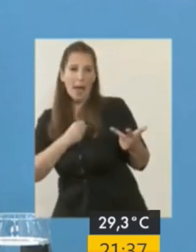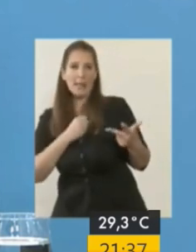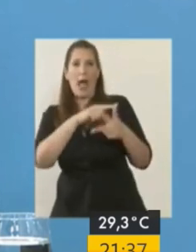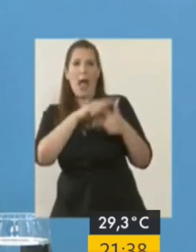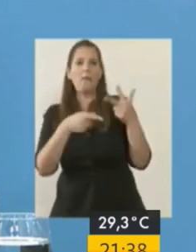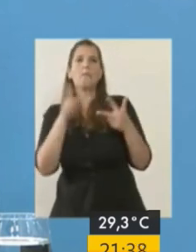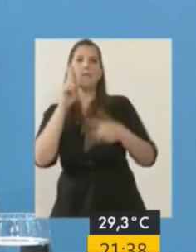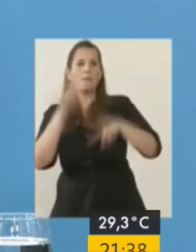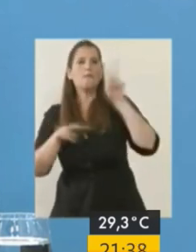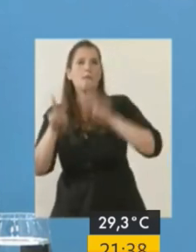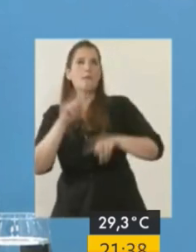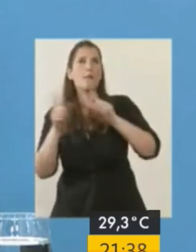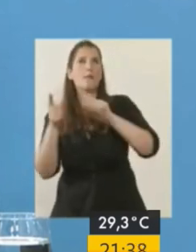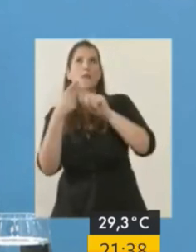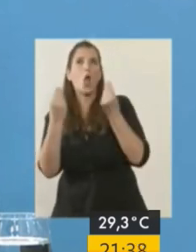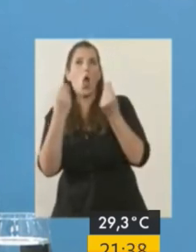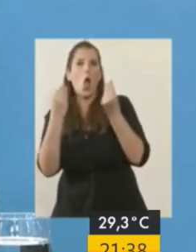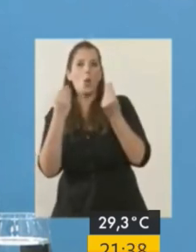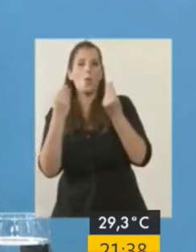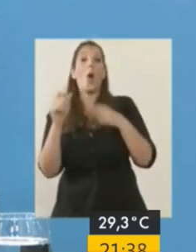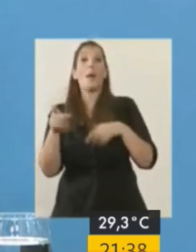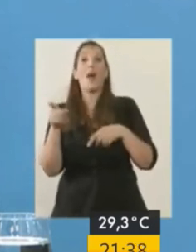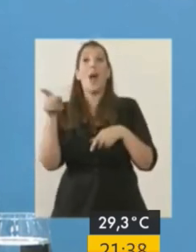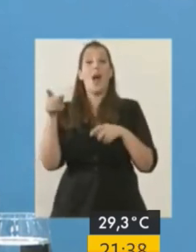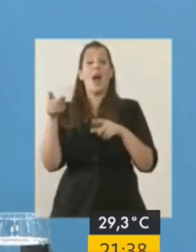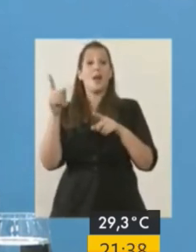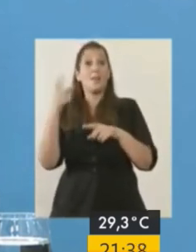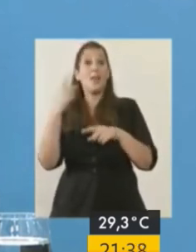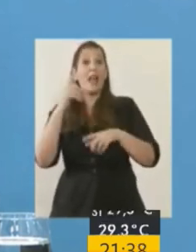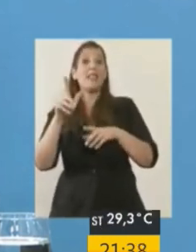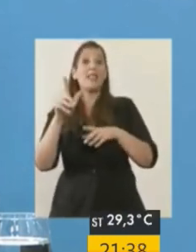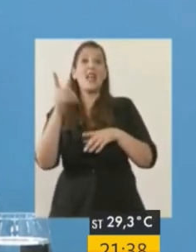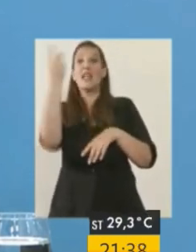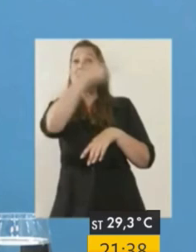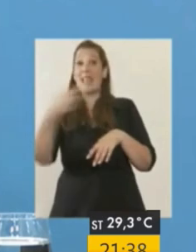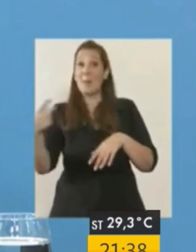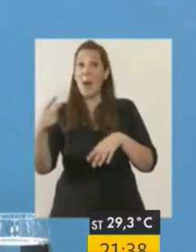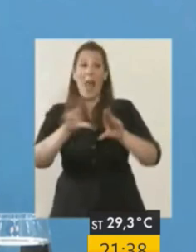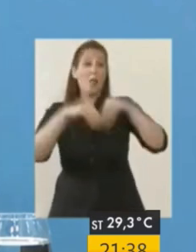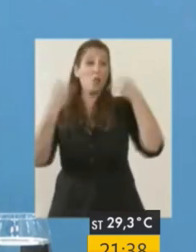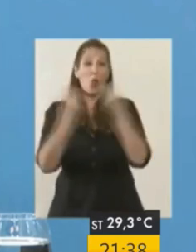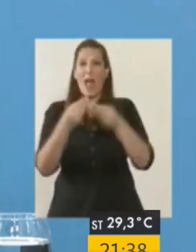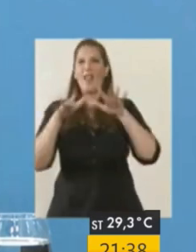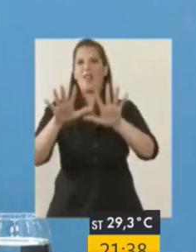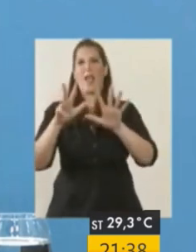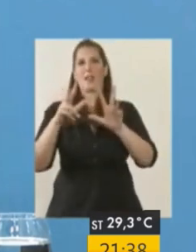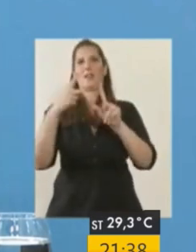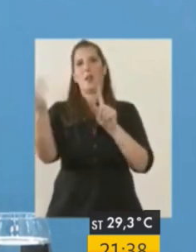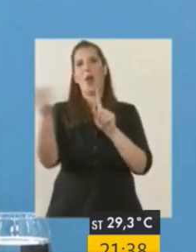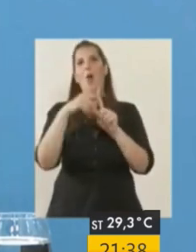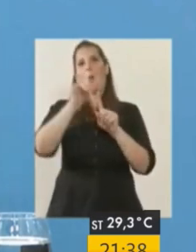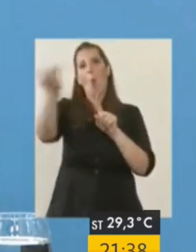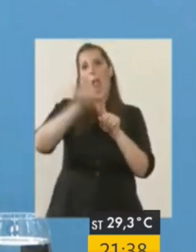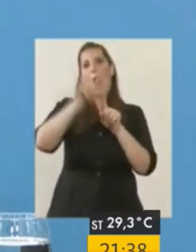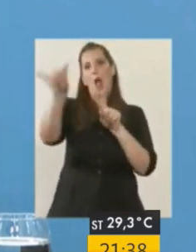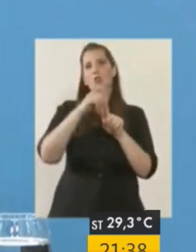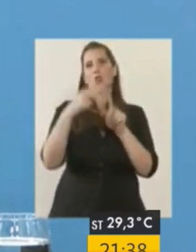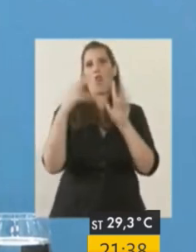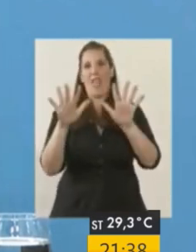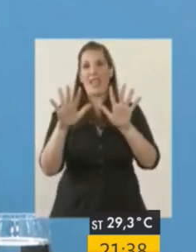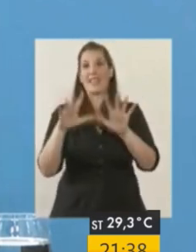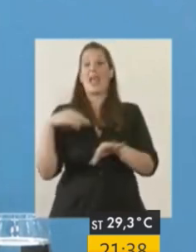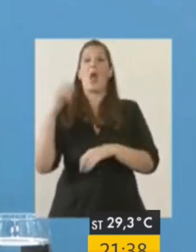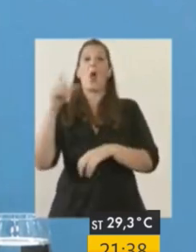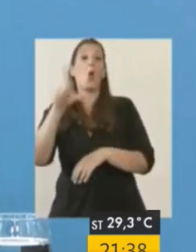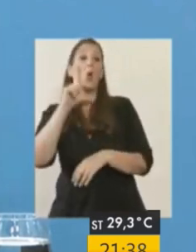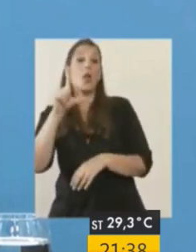que van a pasar, van a llegar a 10 vuelos semanales y llegarán a 12 vuelos semanales a partir de julio.